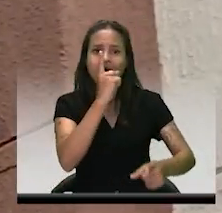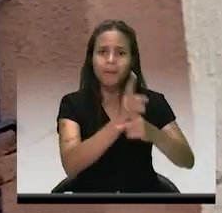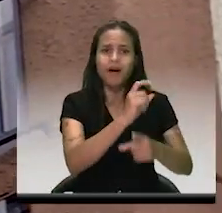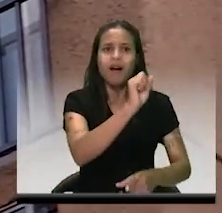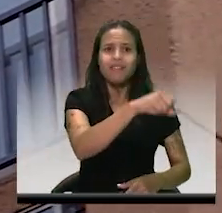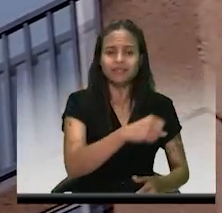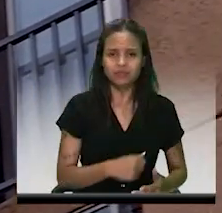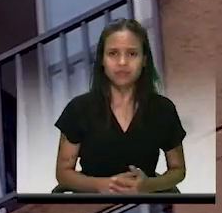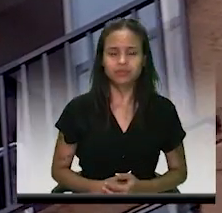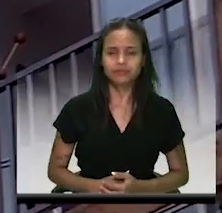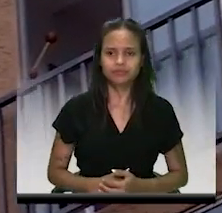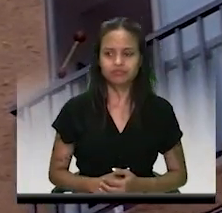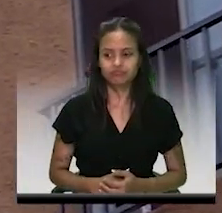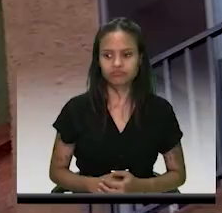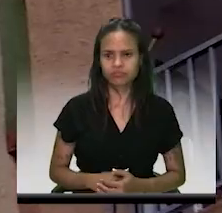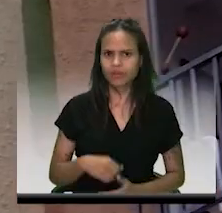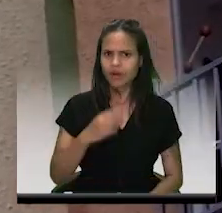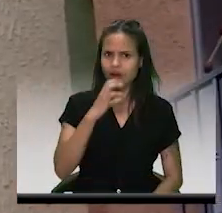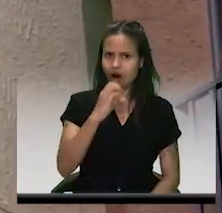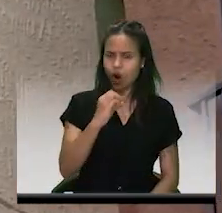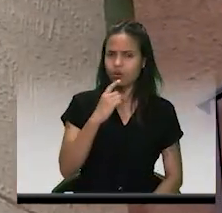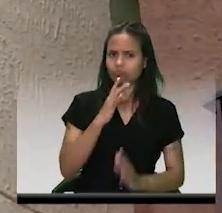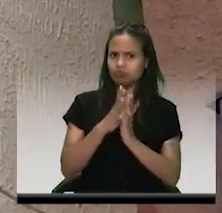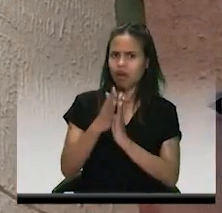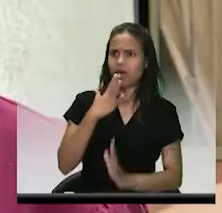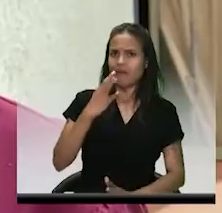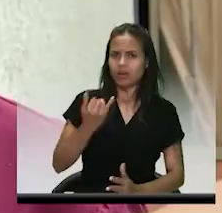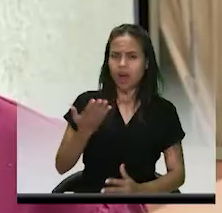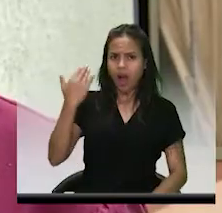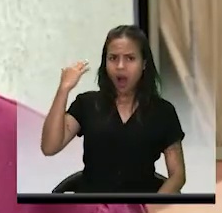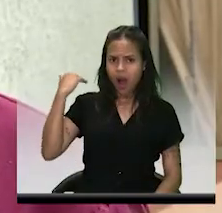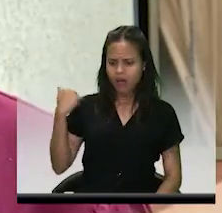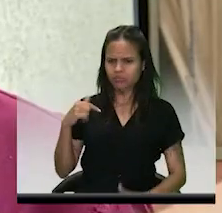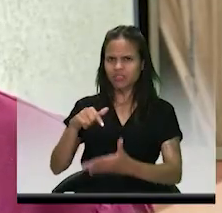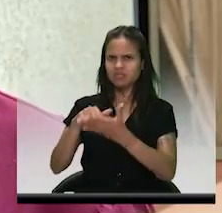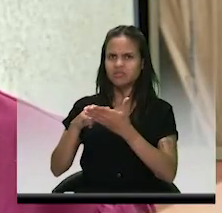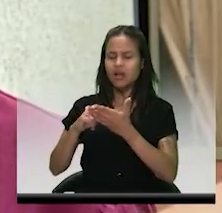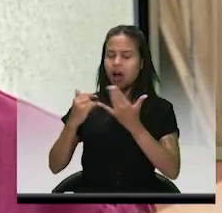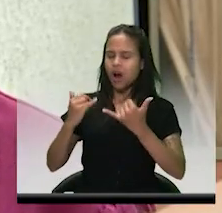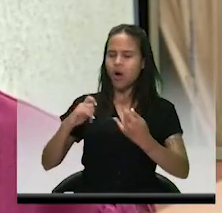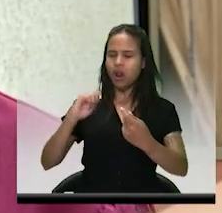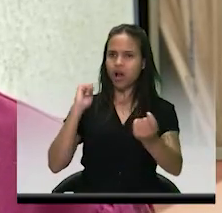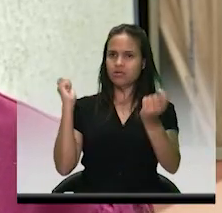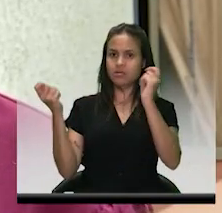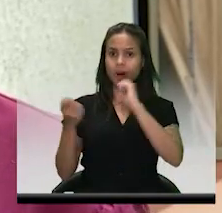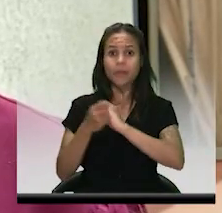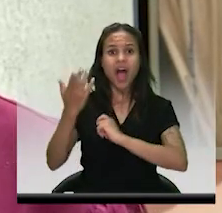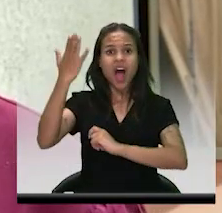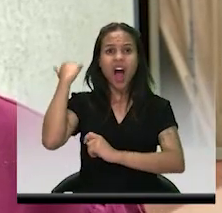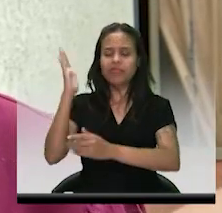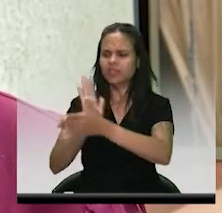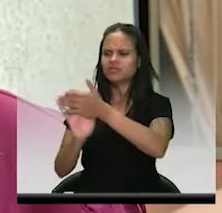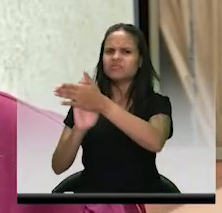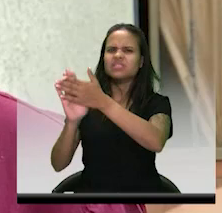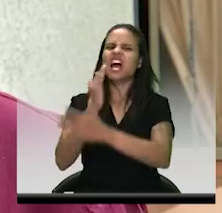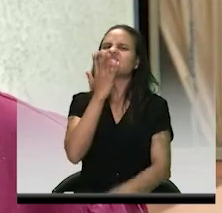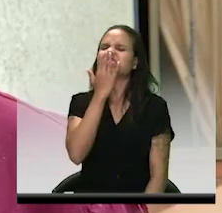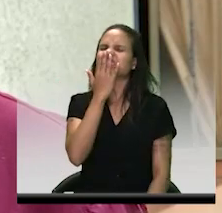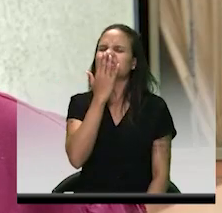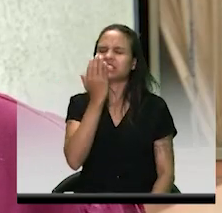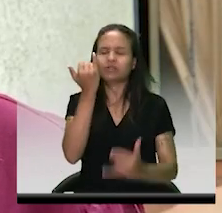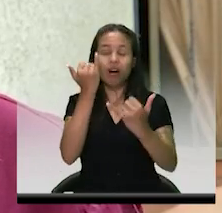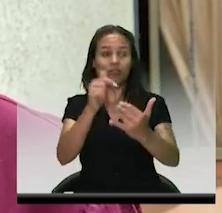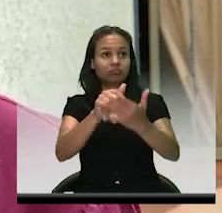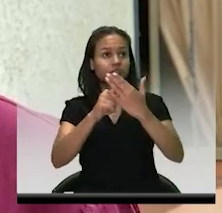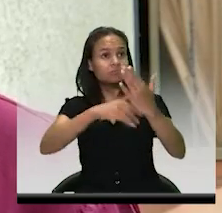cambio muy diferente al que teníamos, que eran las torres grises, ahora pintadas, nos da una felicidad de entrar